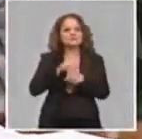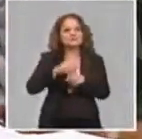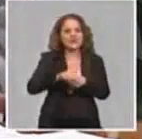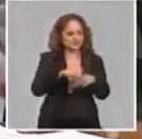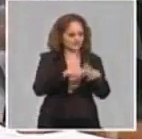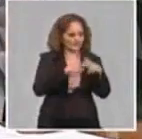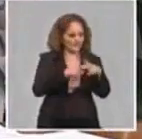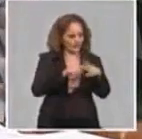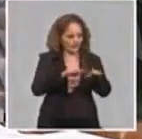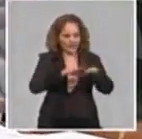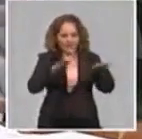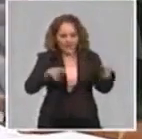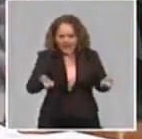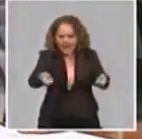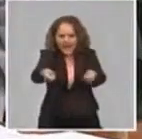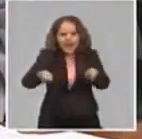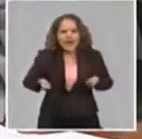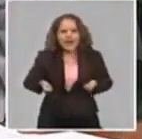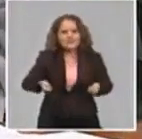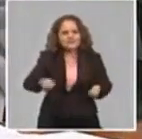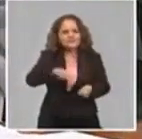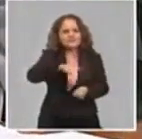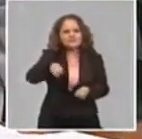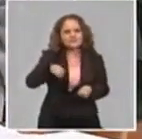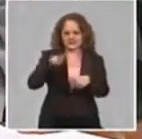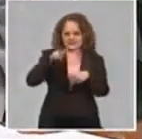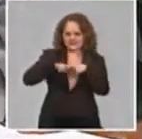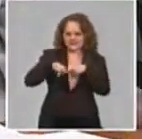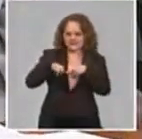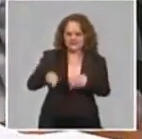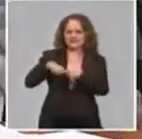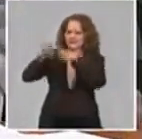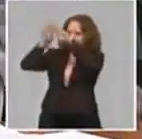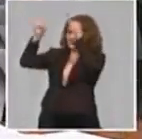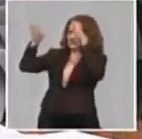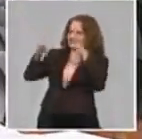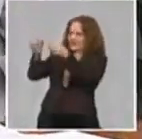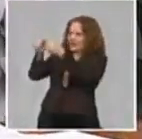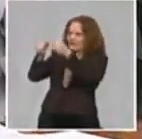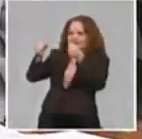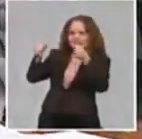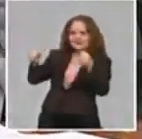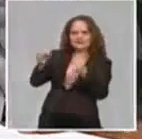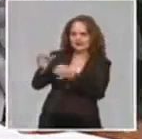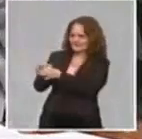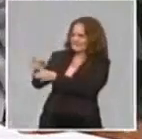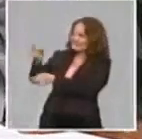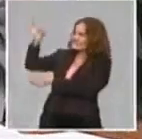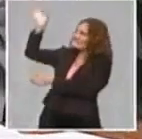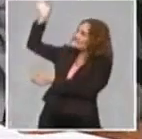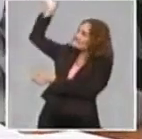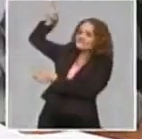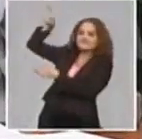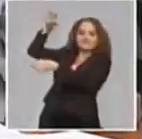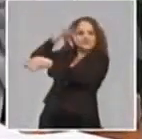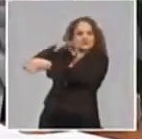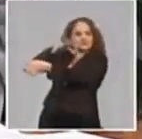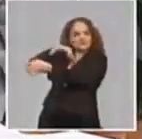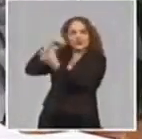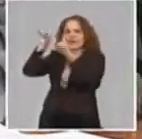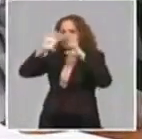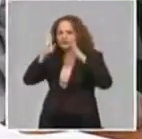camillas, sillas, taquillas de almacenamiento, portasueros, carros de distribución de alimentos, fregaderos